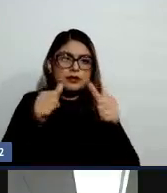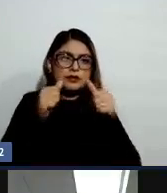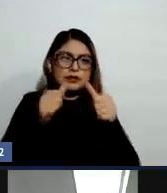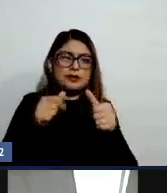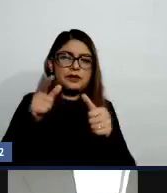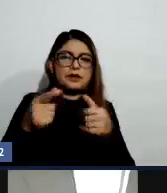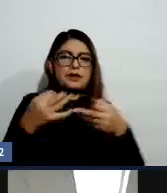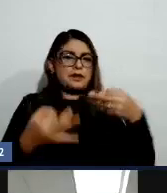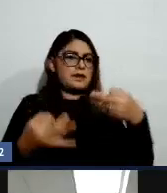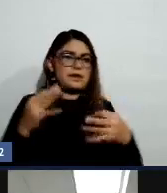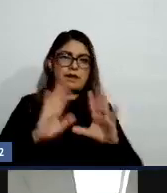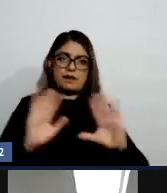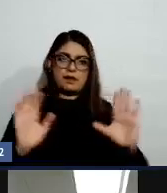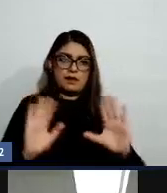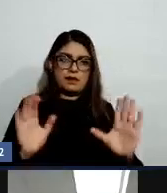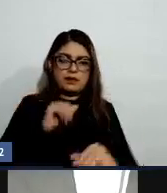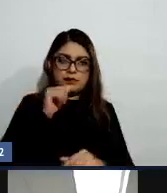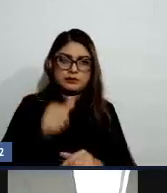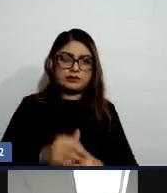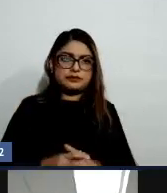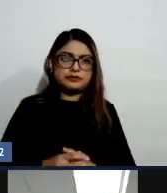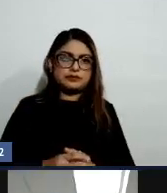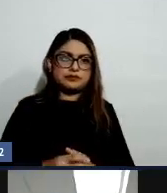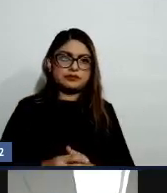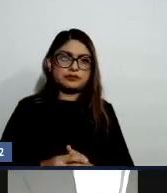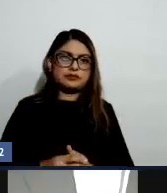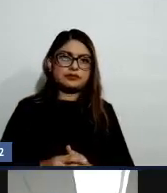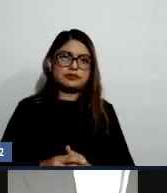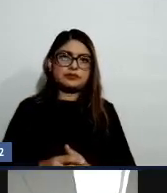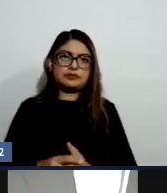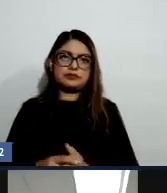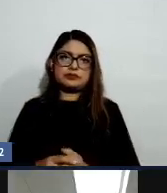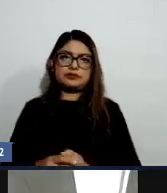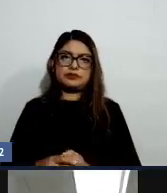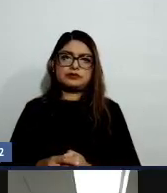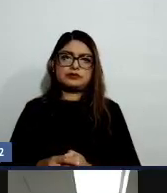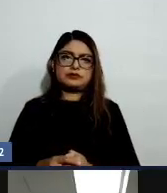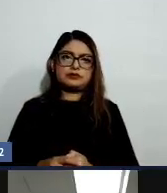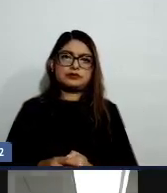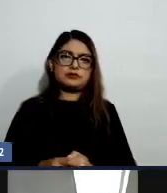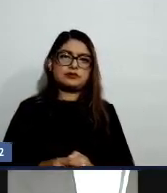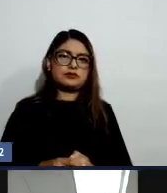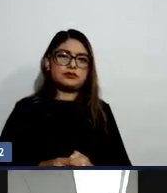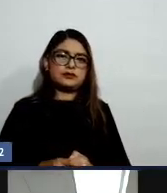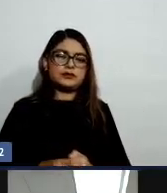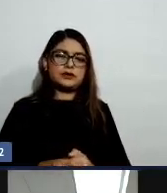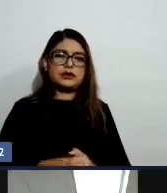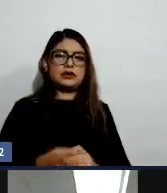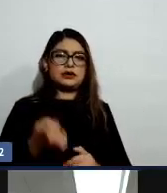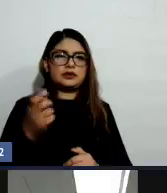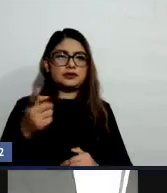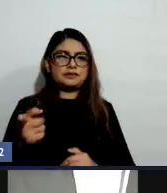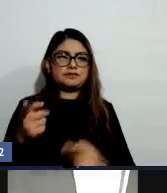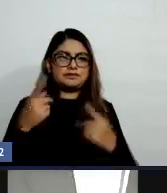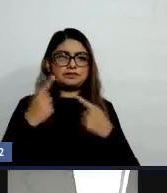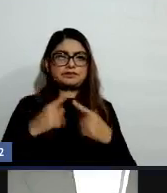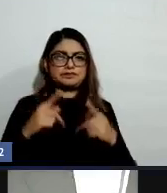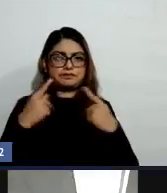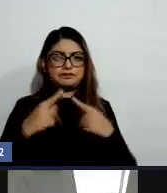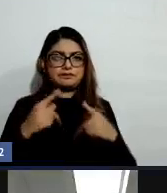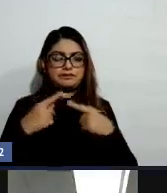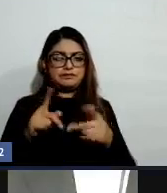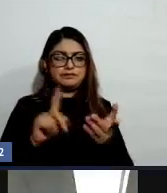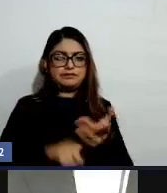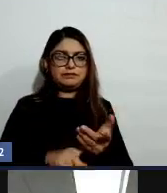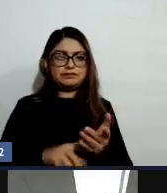es de utilidad, ¿no? Eso puede ser de mucha utilidad para una persona que está en una situación complicada.